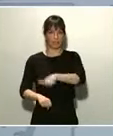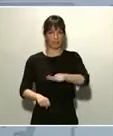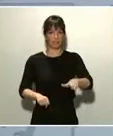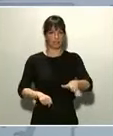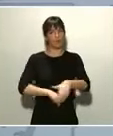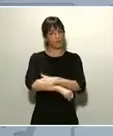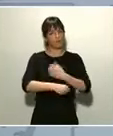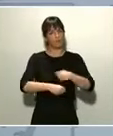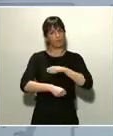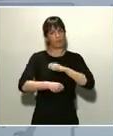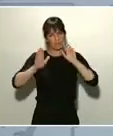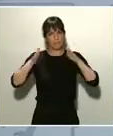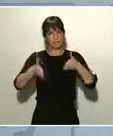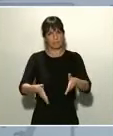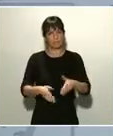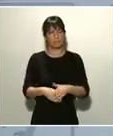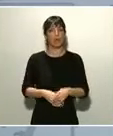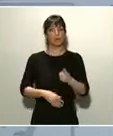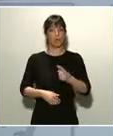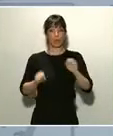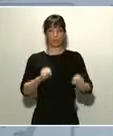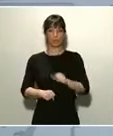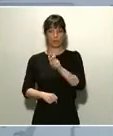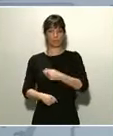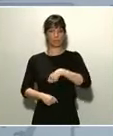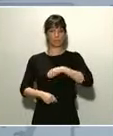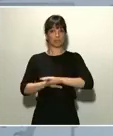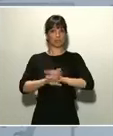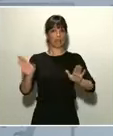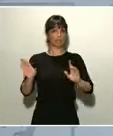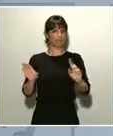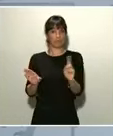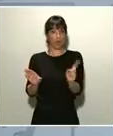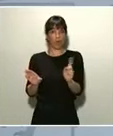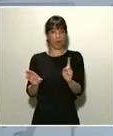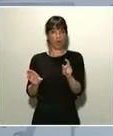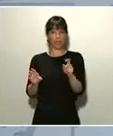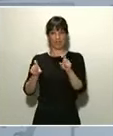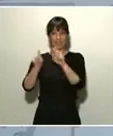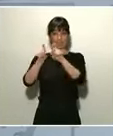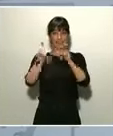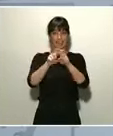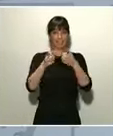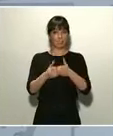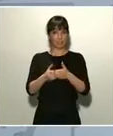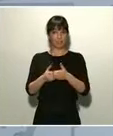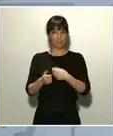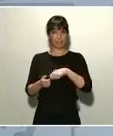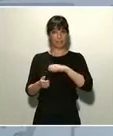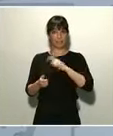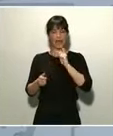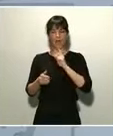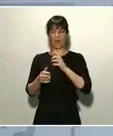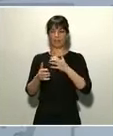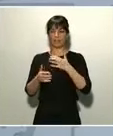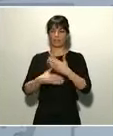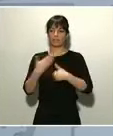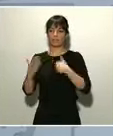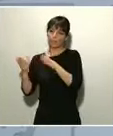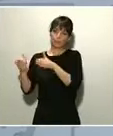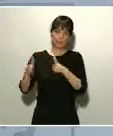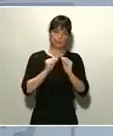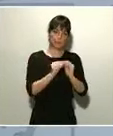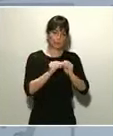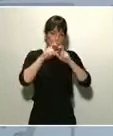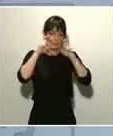Y no solamente a nuestros conciudadanos, sino que orientando esa industria también a la producción masiva de estos materiales, estaremos ayudando al conjunto